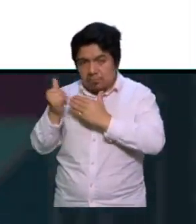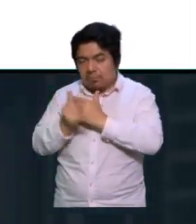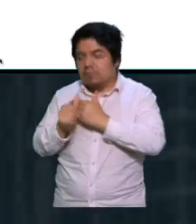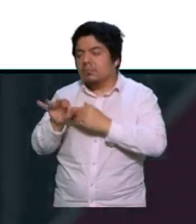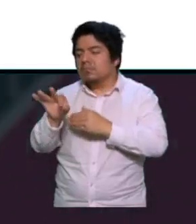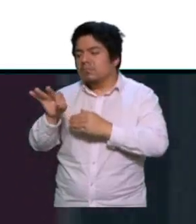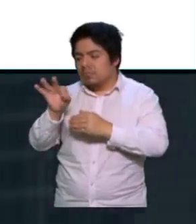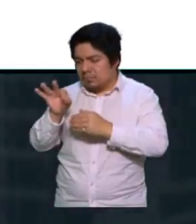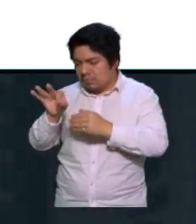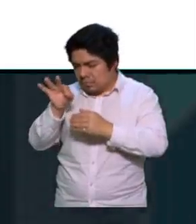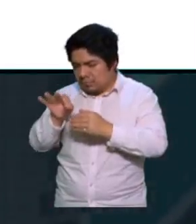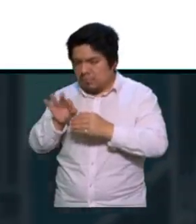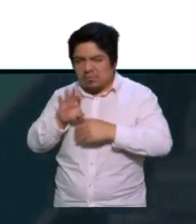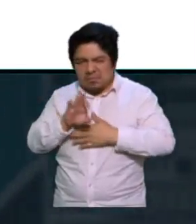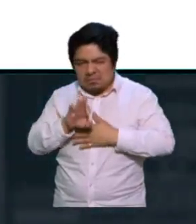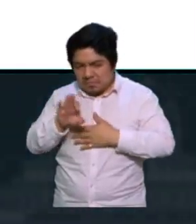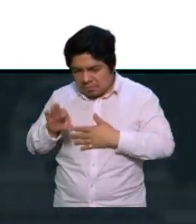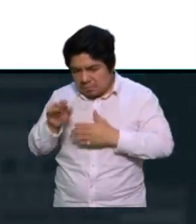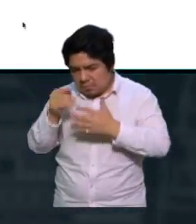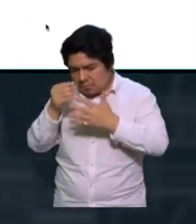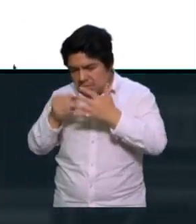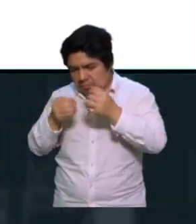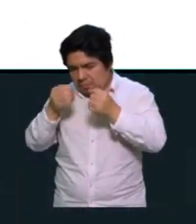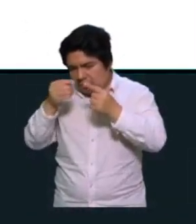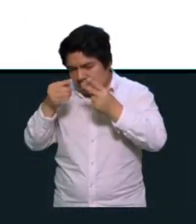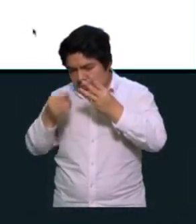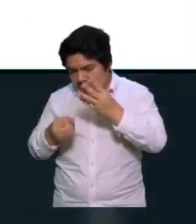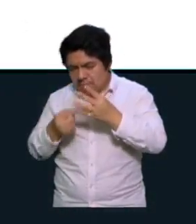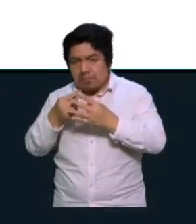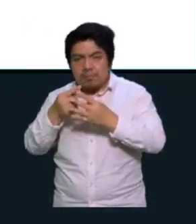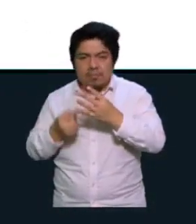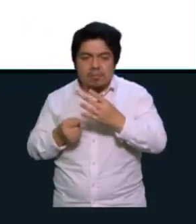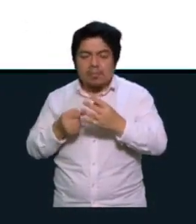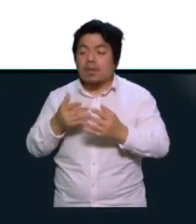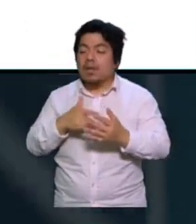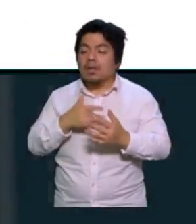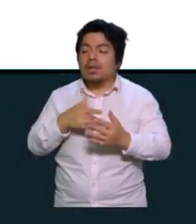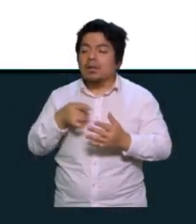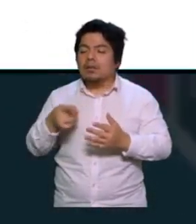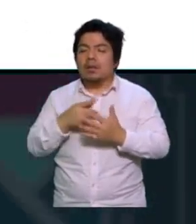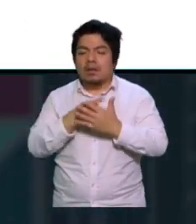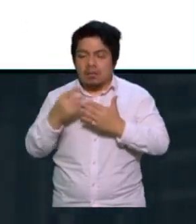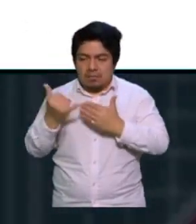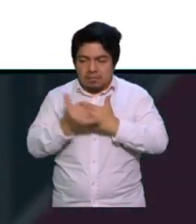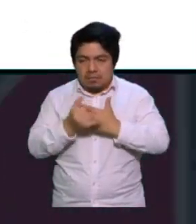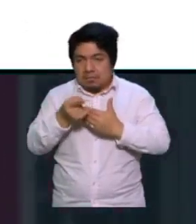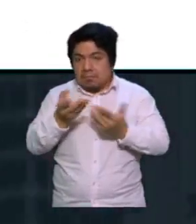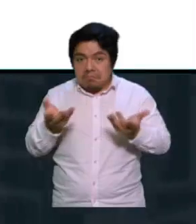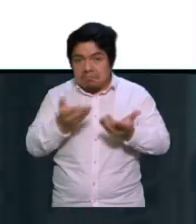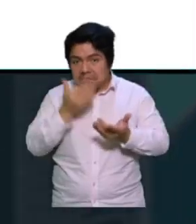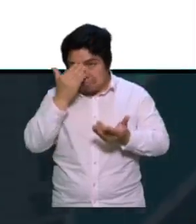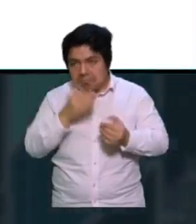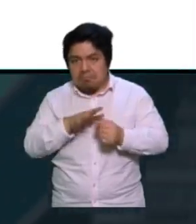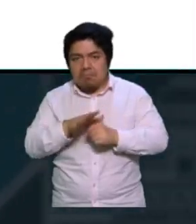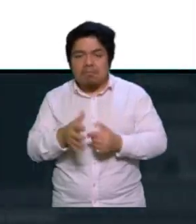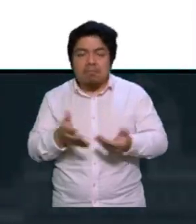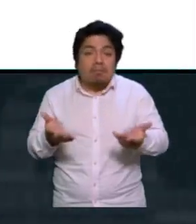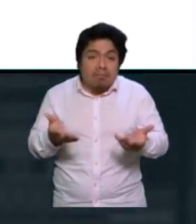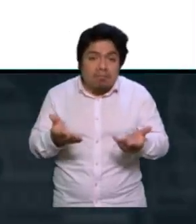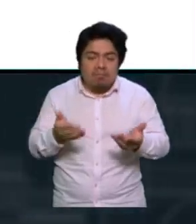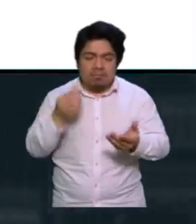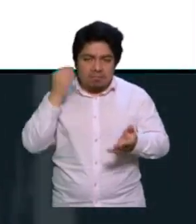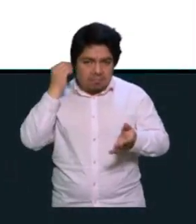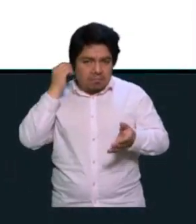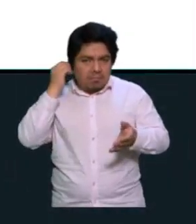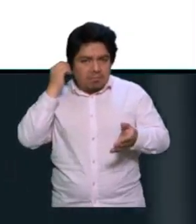por fecha y te da opciones, tal, ¿no? Y ya te dice, bueno, este es el proyecto, ¿qué quieres saber, no? Es muy raro